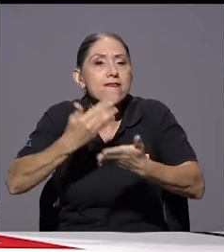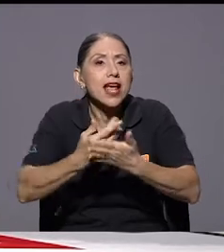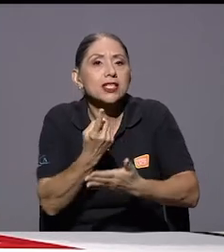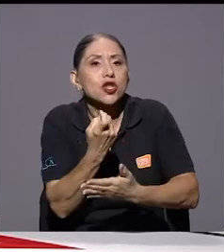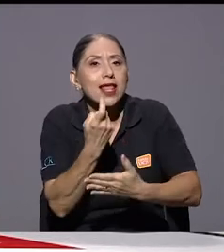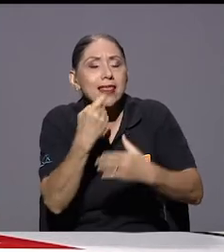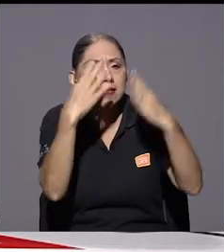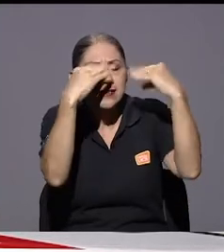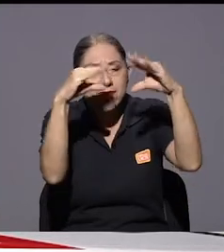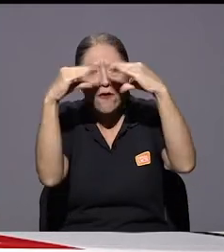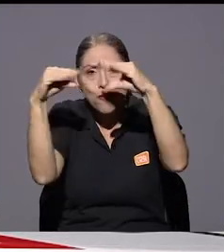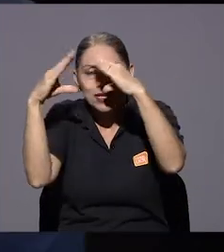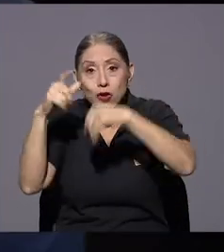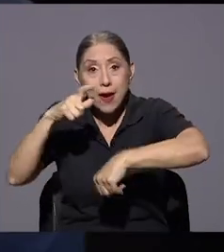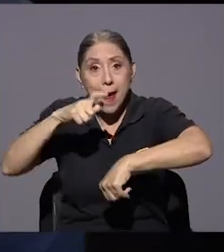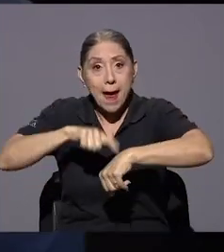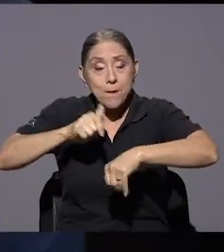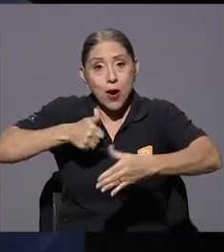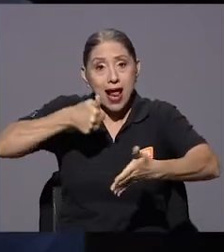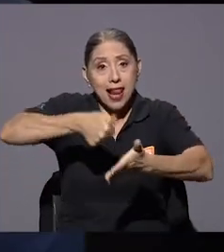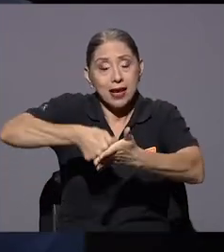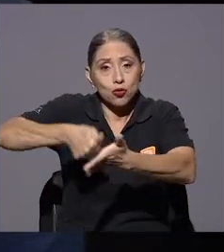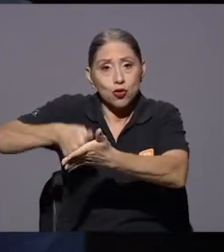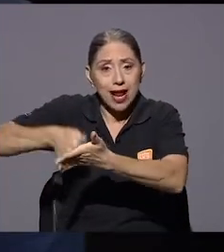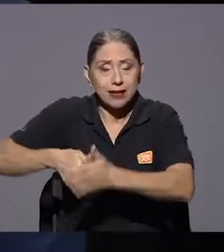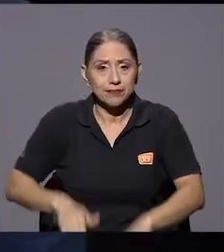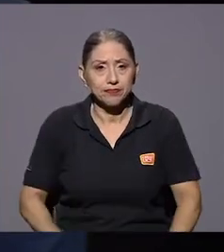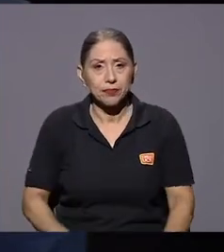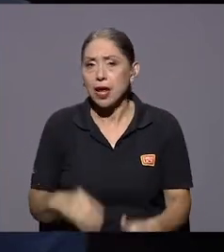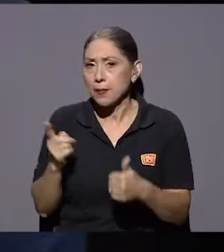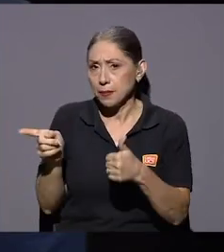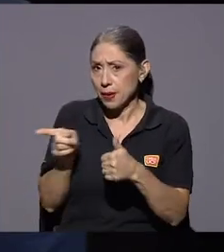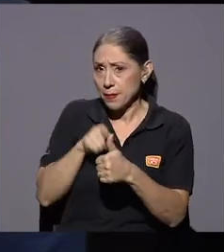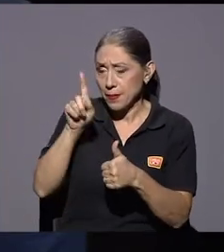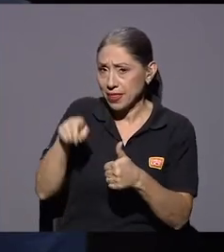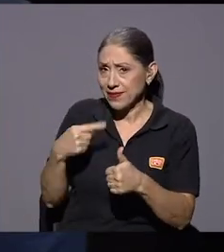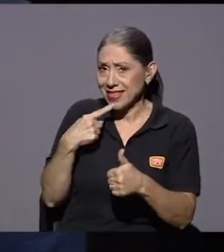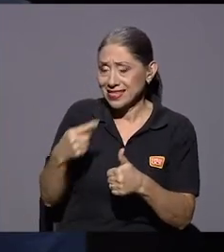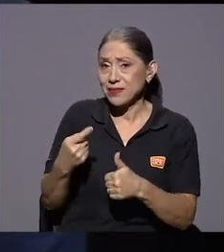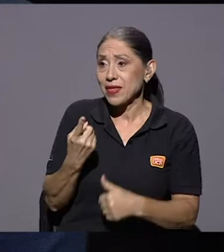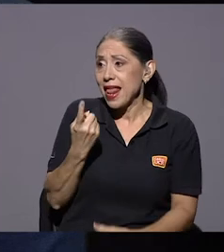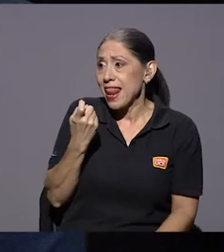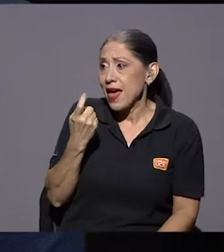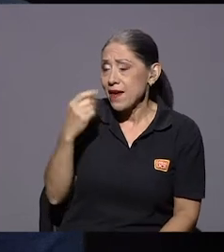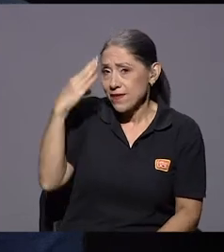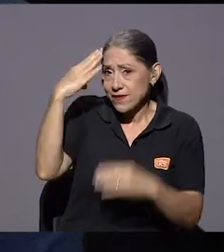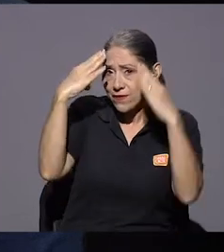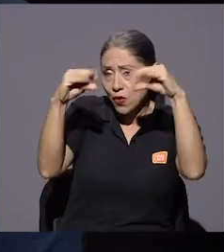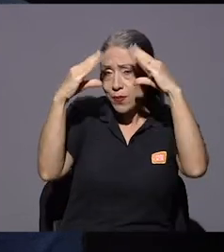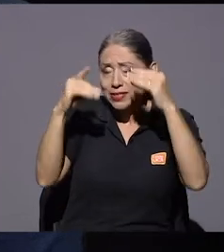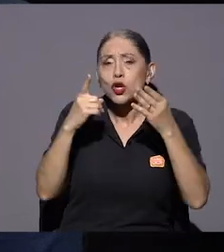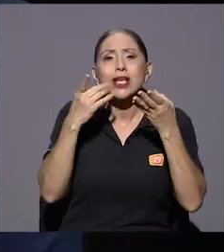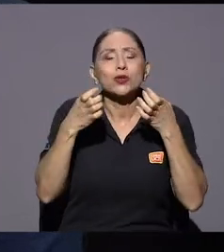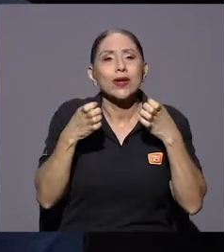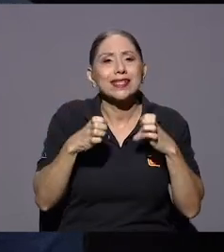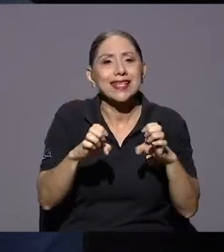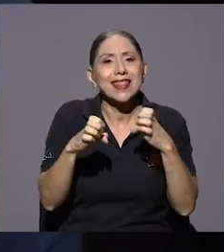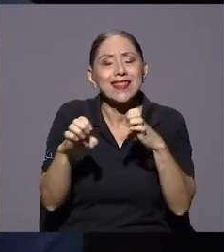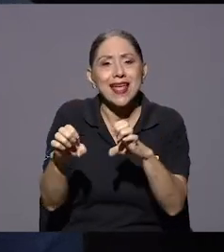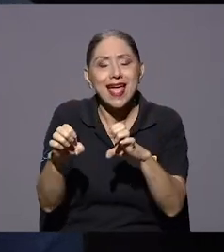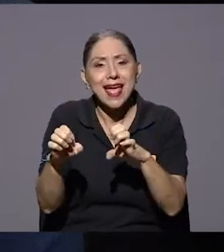en época electoral? Gustavo claro bueno yo creo que lo primero que hay que decir es que la desinformación es una estrategia que